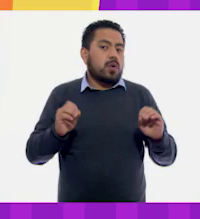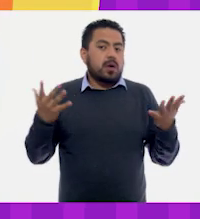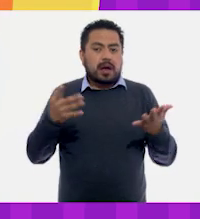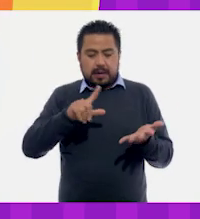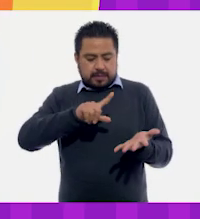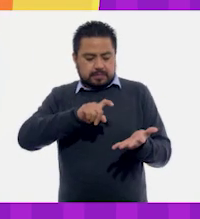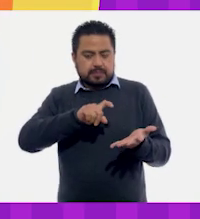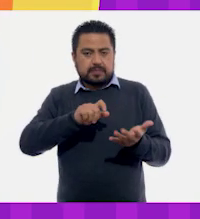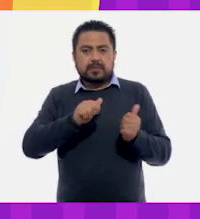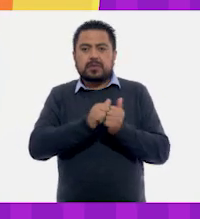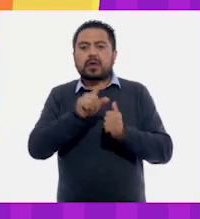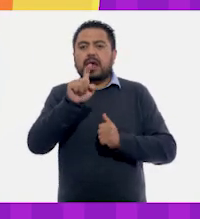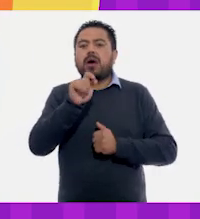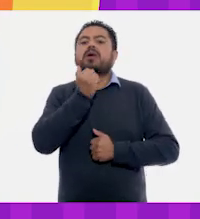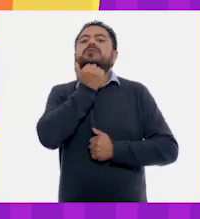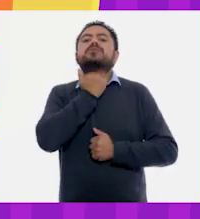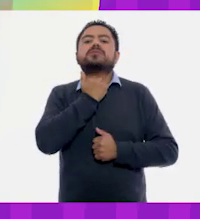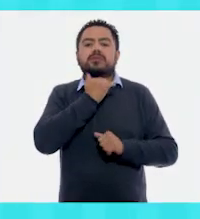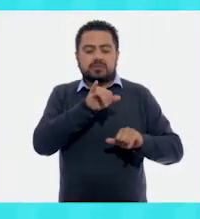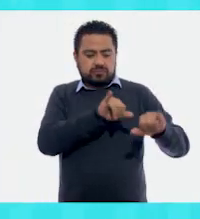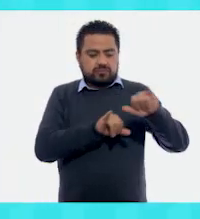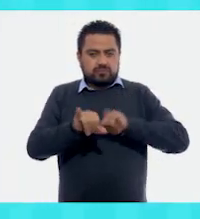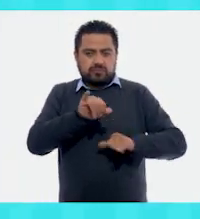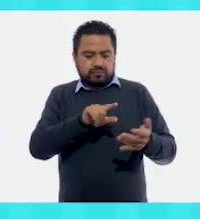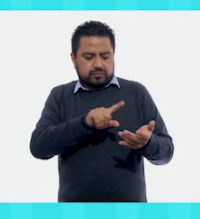desinfectante a base de agua y alcohol.